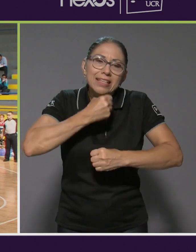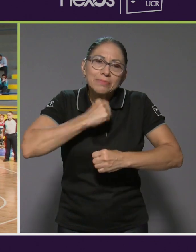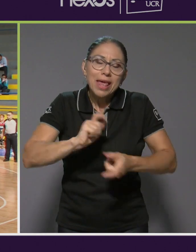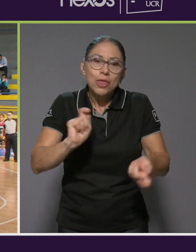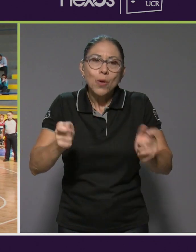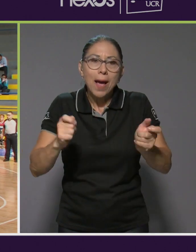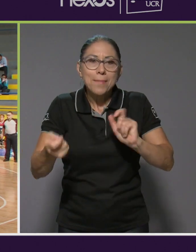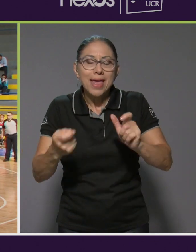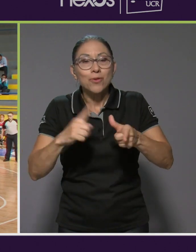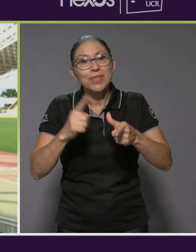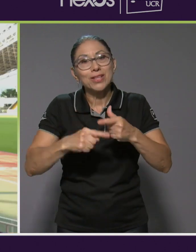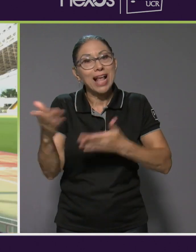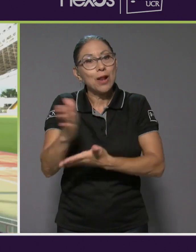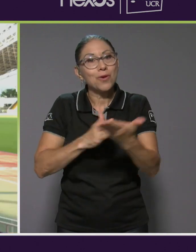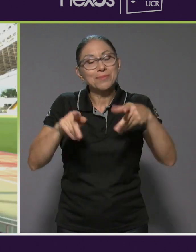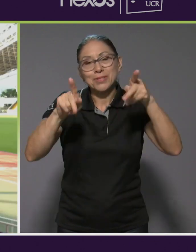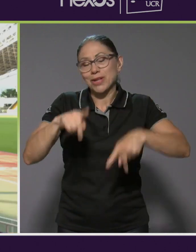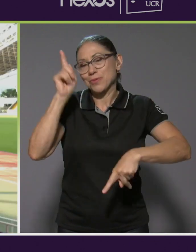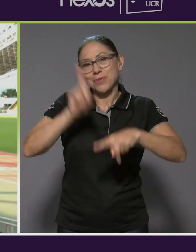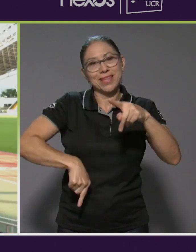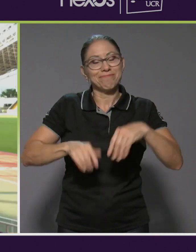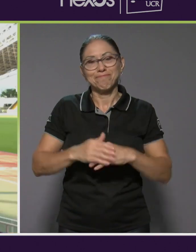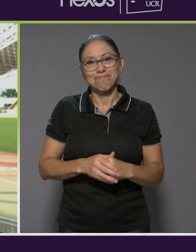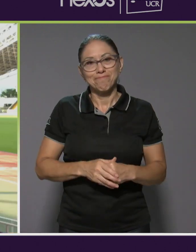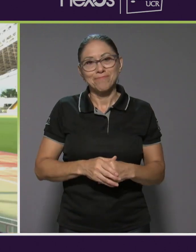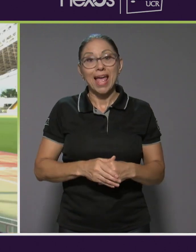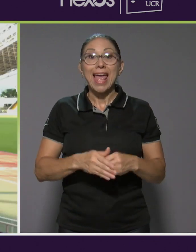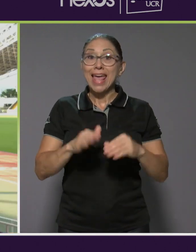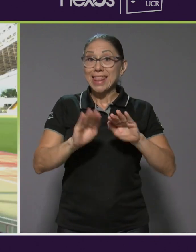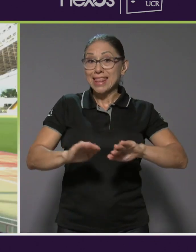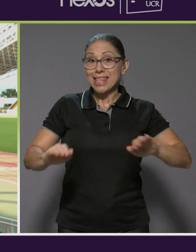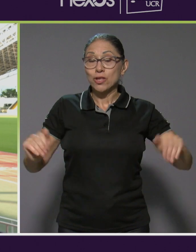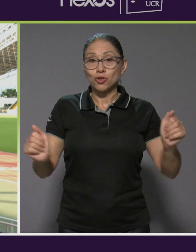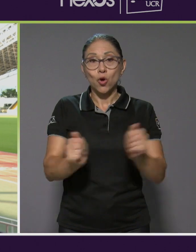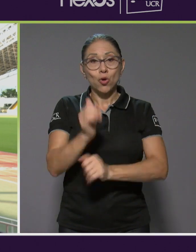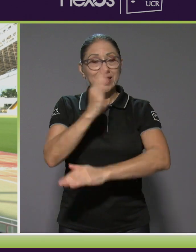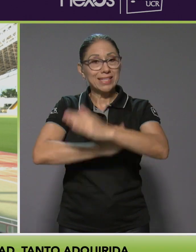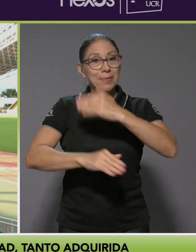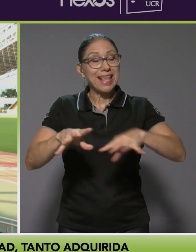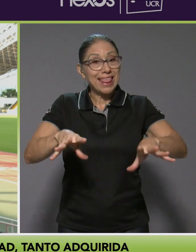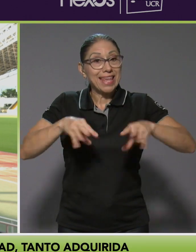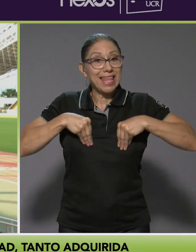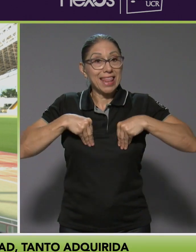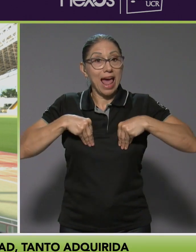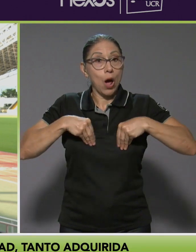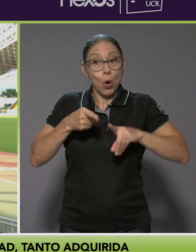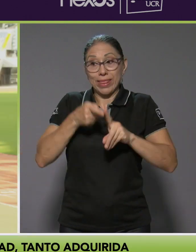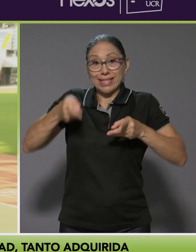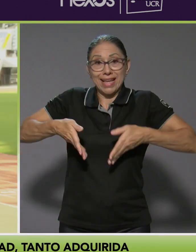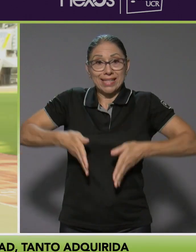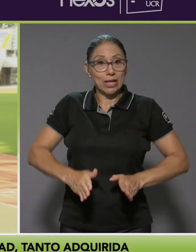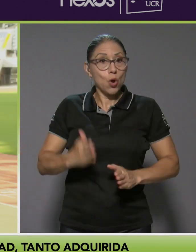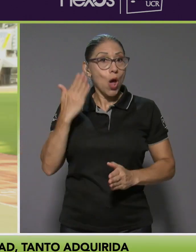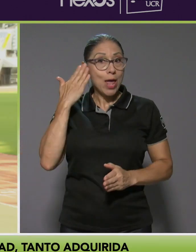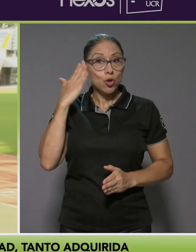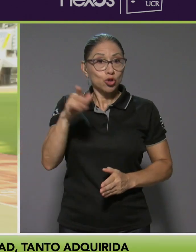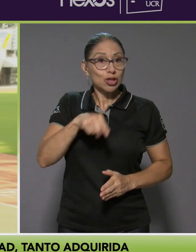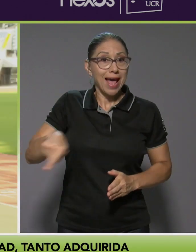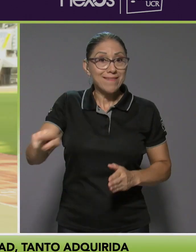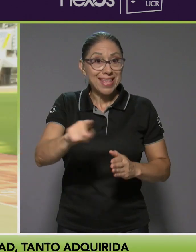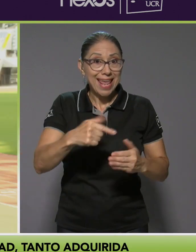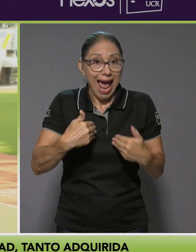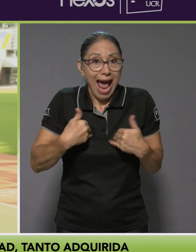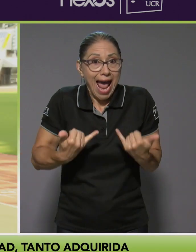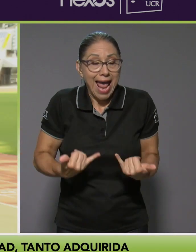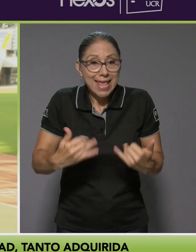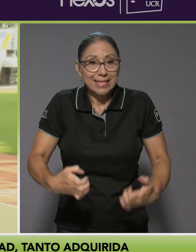proceso. Los niños y los jóvenes con discapacidad, tanto cría como congénita, todavía no saben que existe el paradeporte. Entonces esto